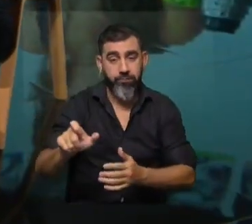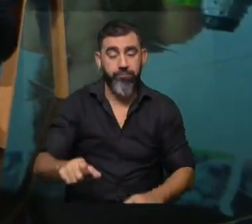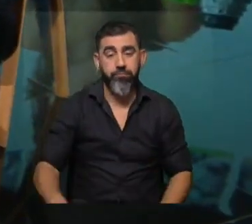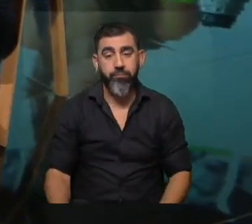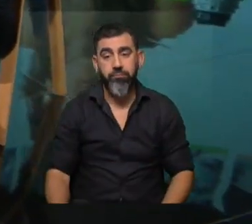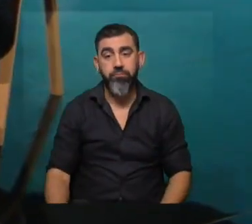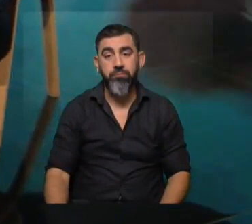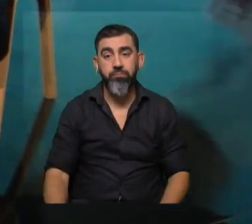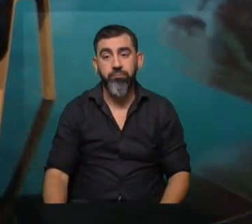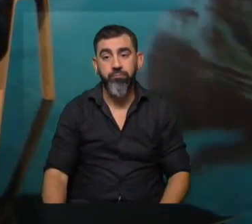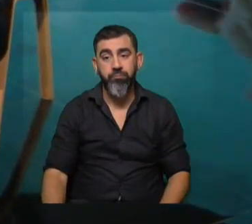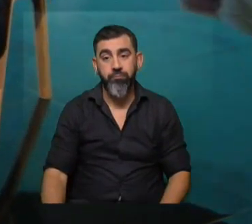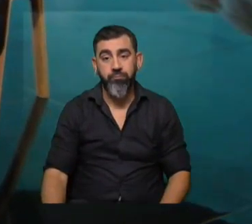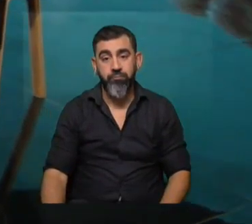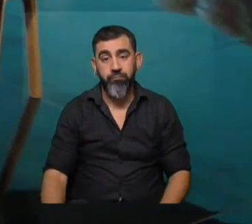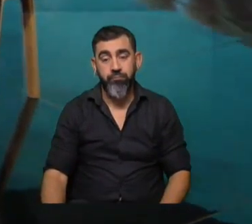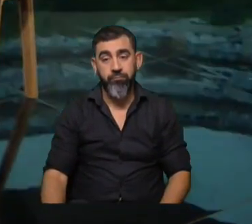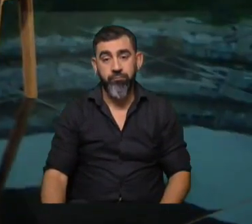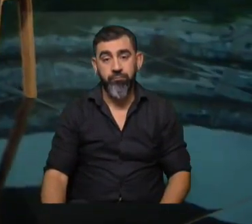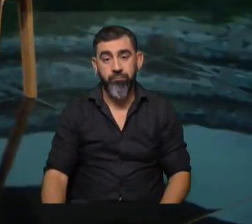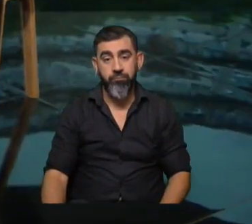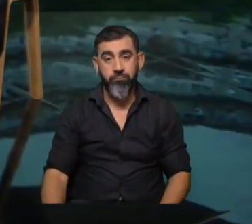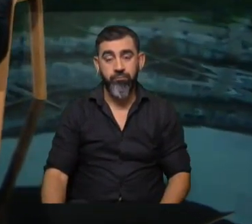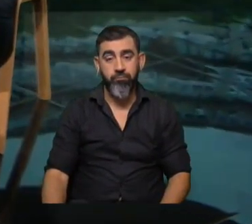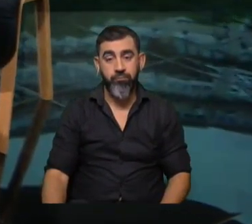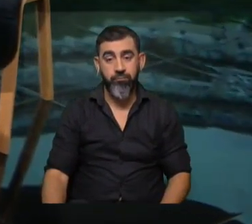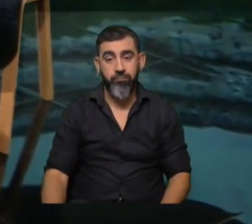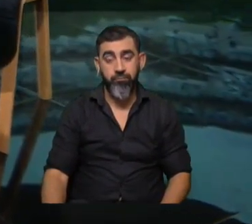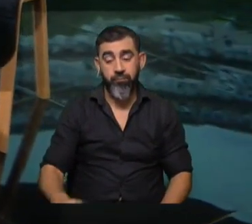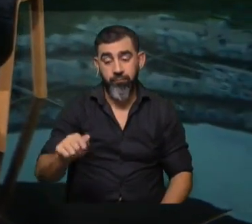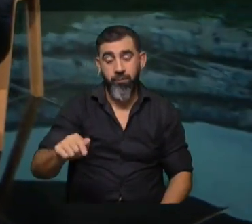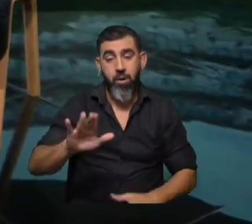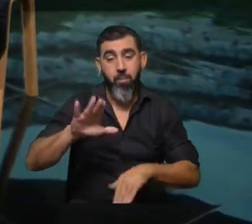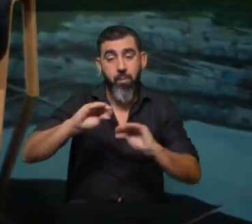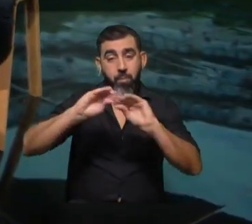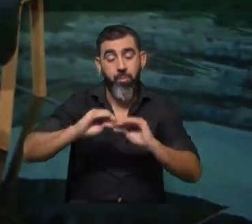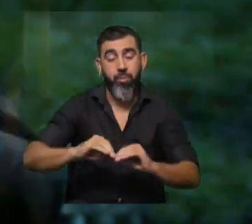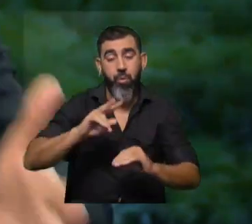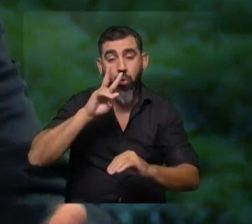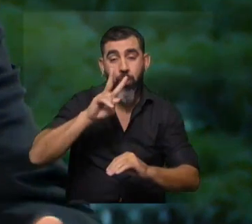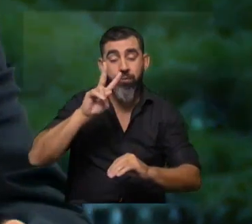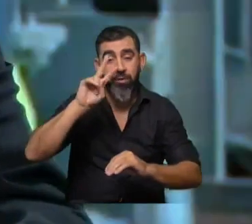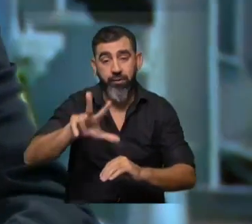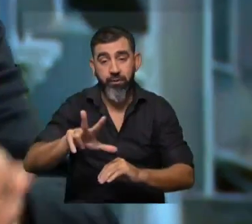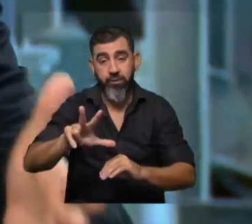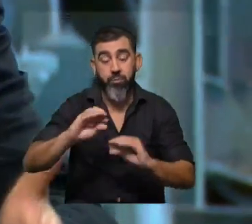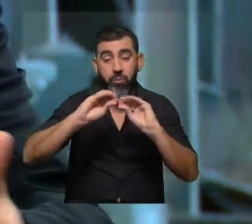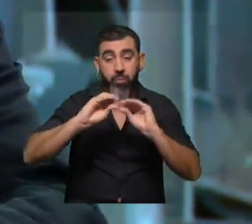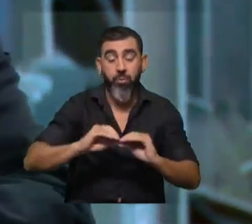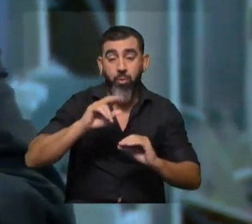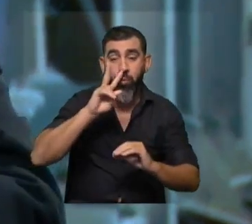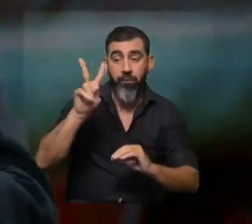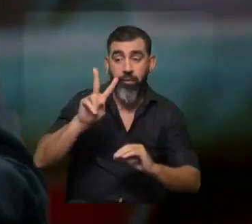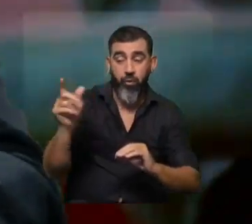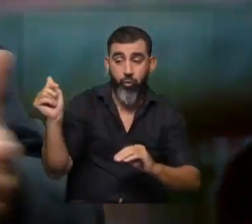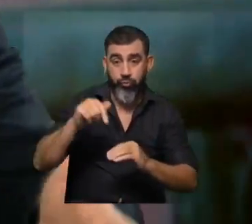novedades. Sí, ahí está. Ese fue uno, este aumento presupuestal fue en el 2023, fruto de la rendición de cuentas del 2022,